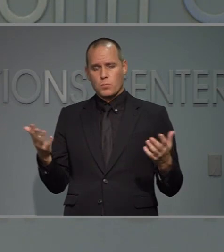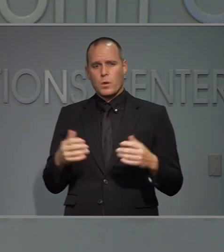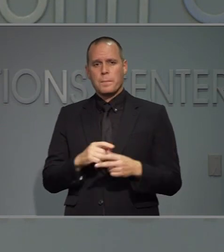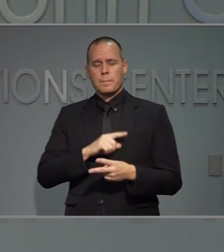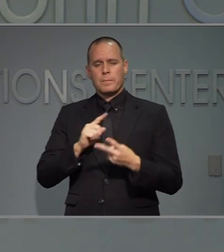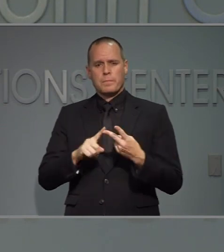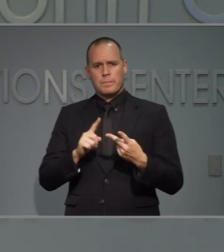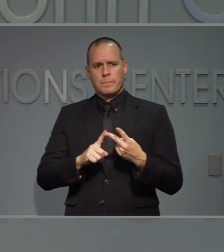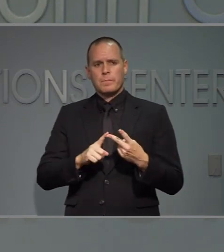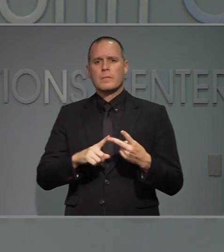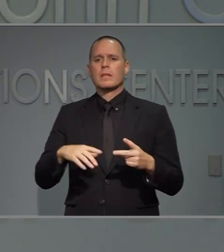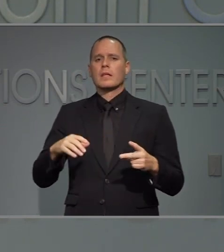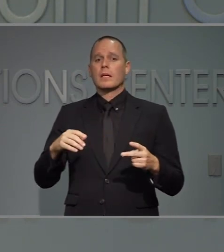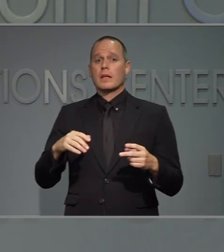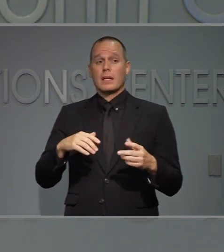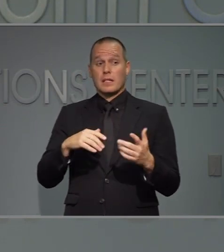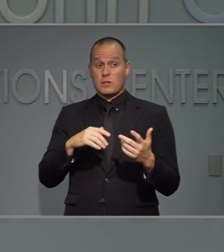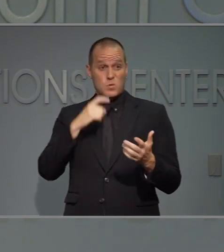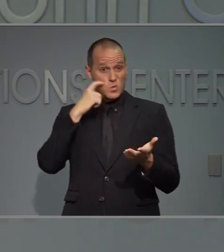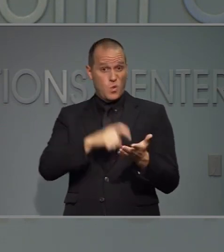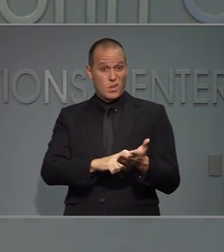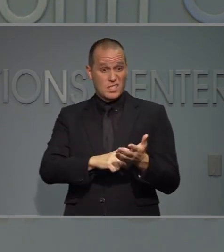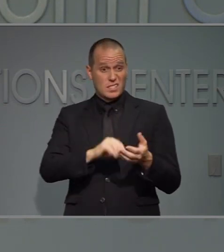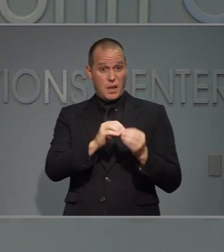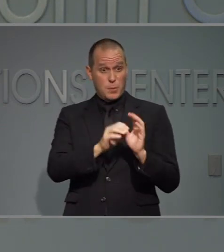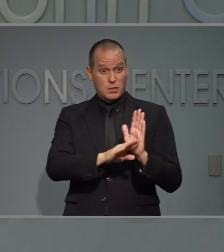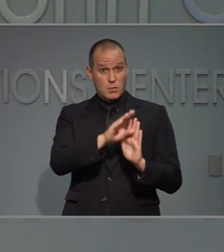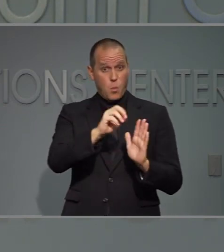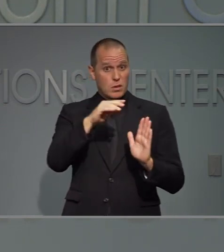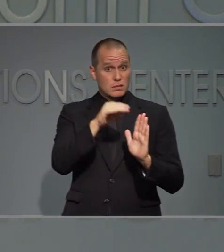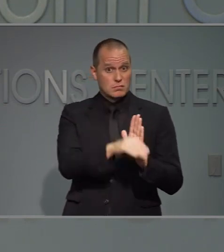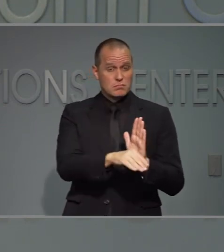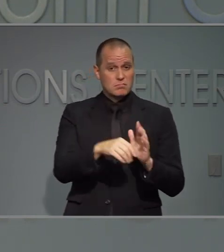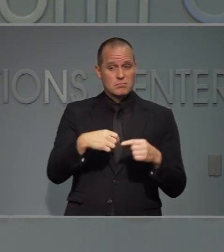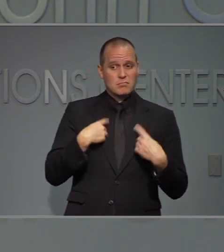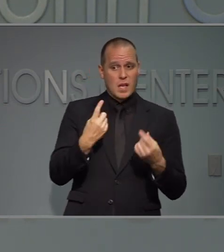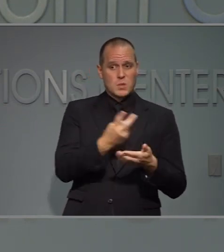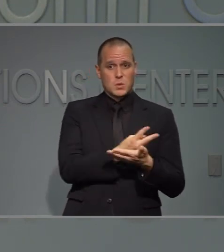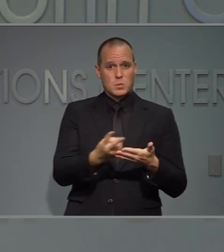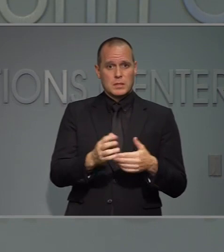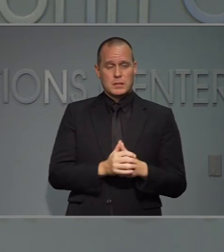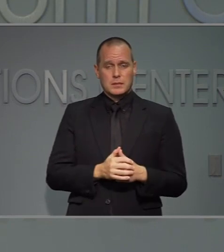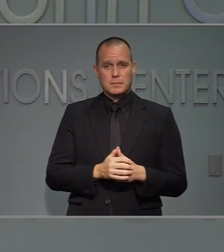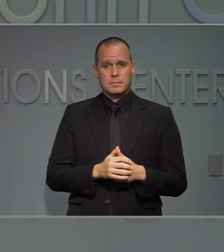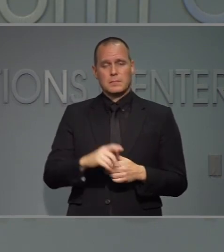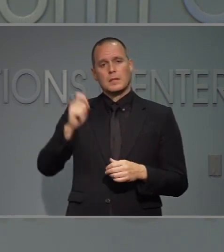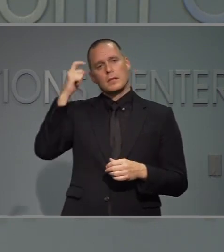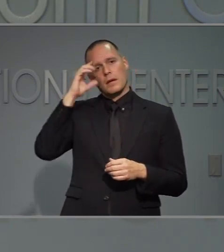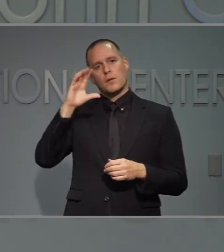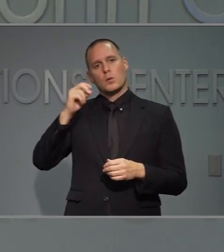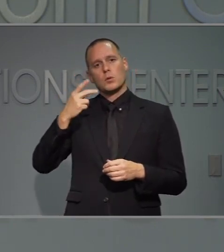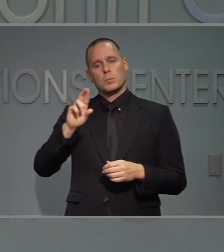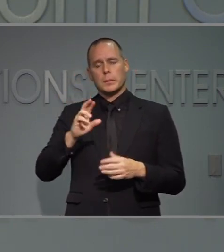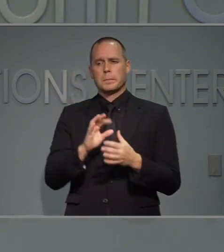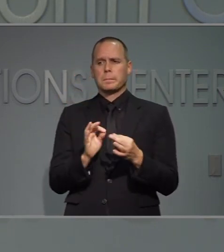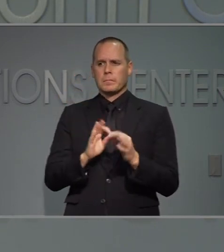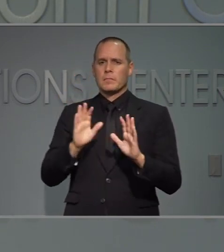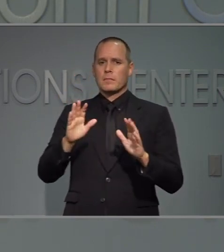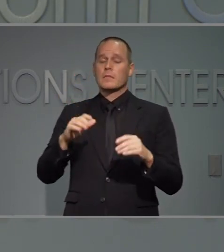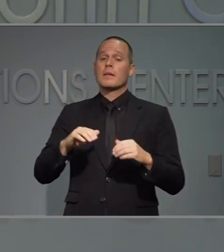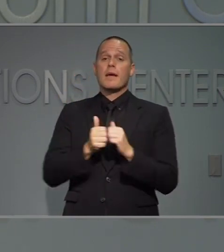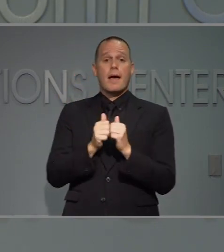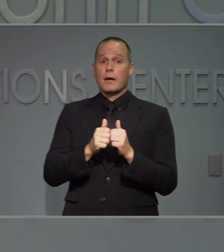tipo de patrón en el número de muertes que ha pasado han sucedido en las últimas semanas. Respuesta vamos a